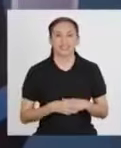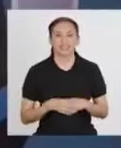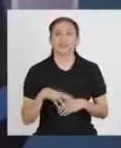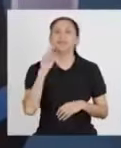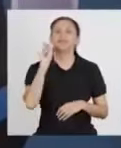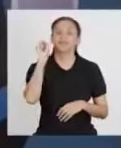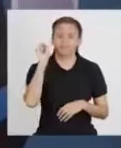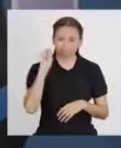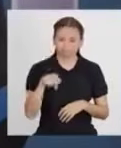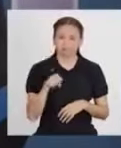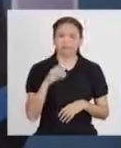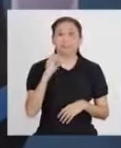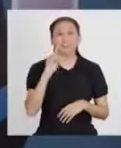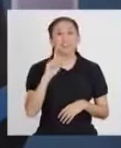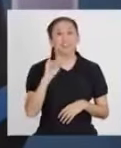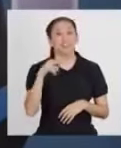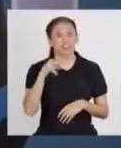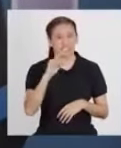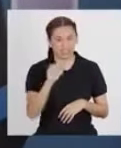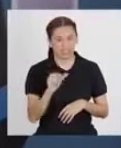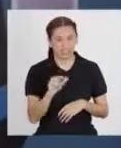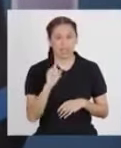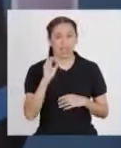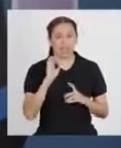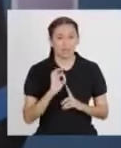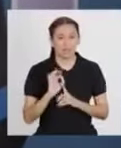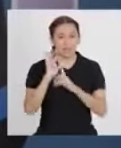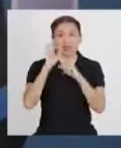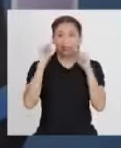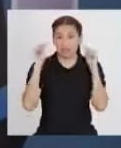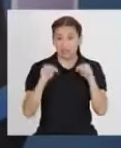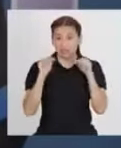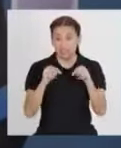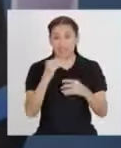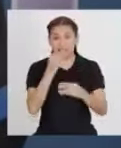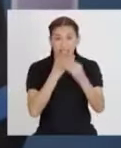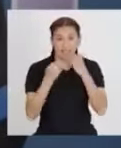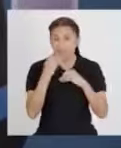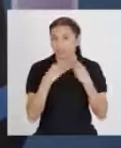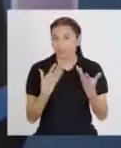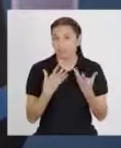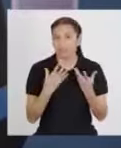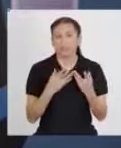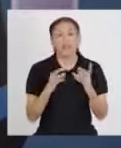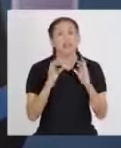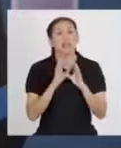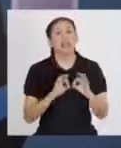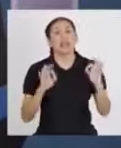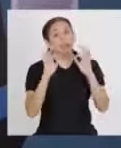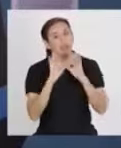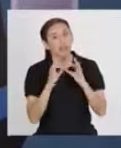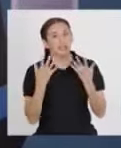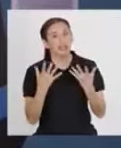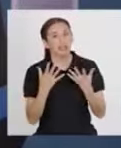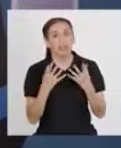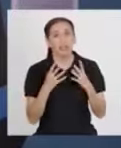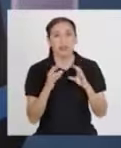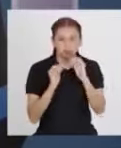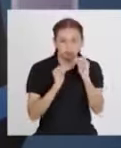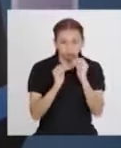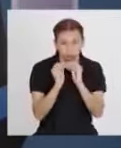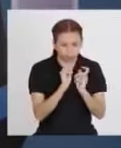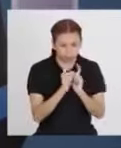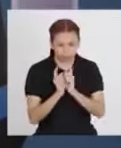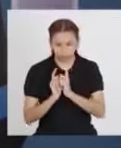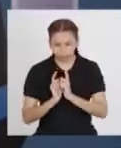Y sí, Olinda, la función principal de estos alimentos es regular el